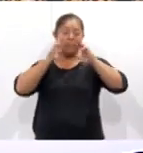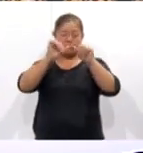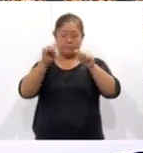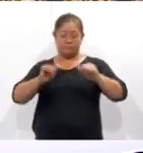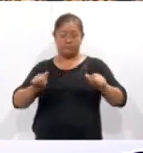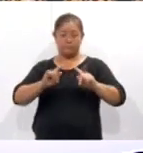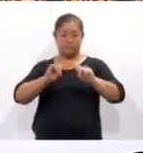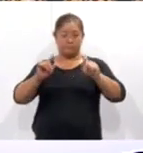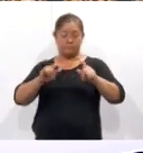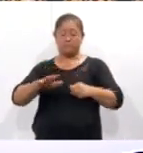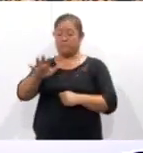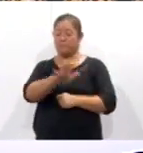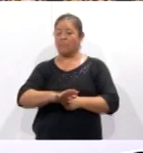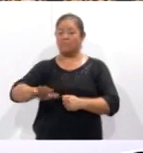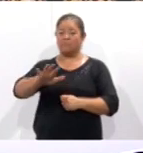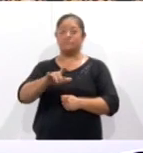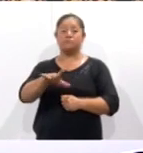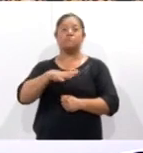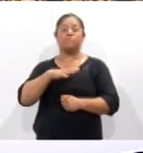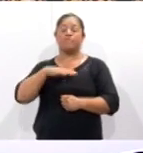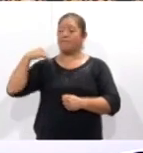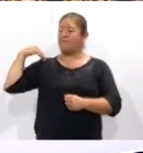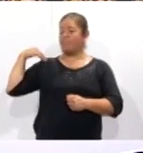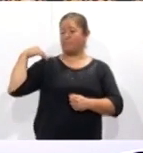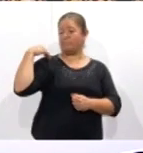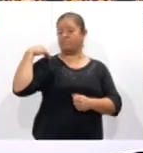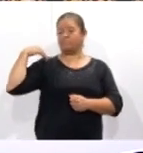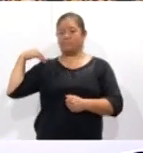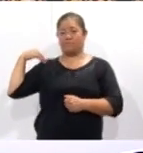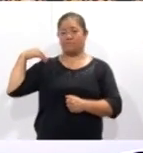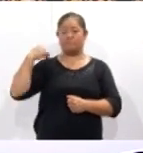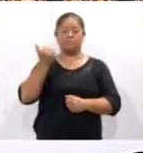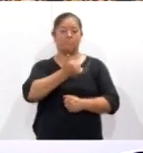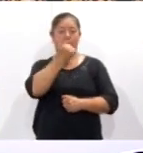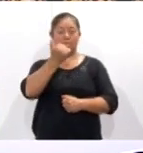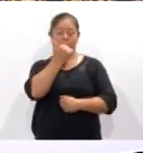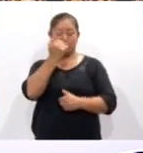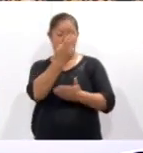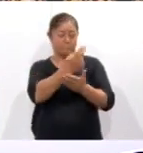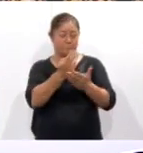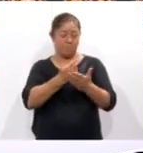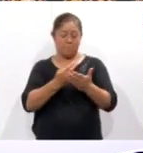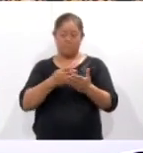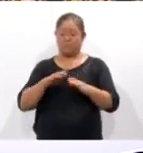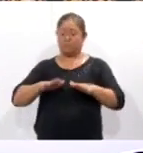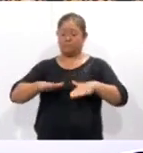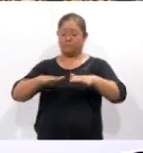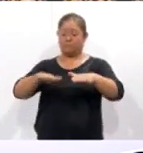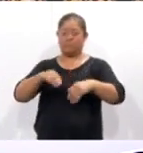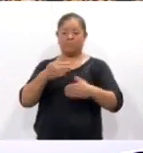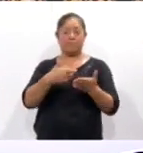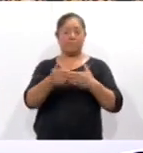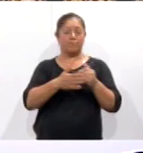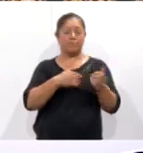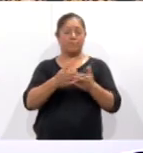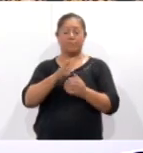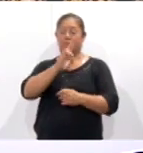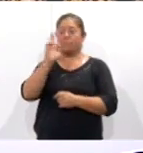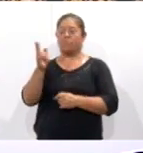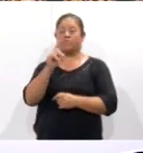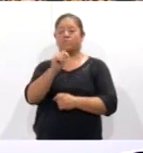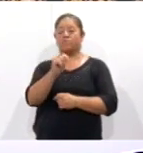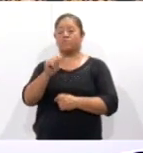Tlaxcala se llevó a cabo la pasarela organizada por los alumnos de Diseño Textil y Moda de la Universidad Tecnológica de Tlaxcala,